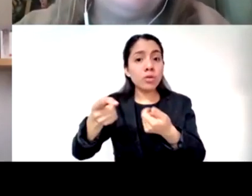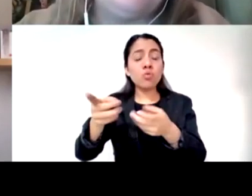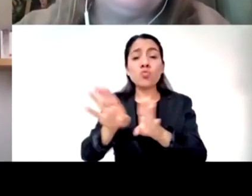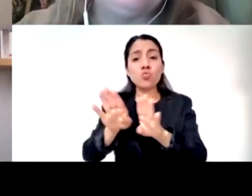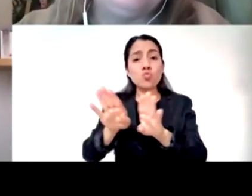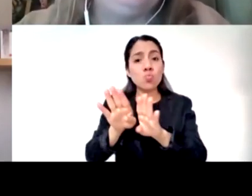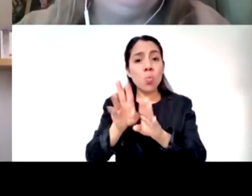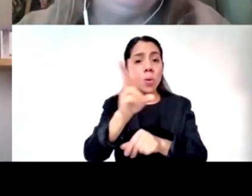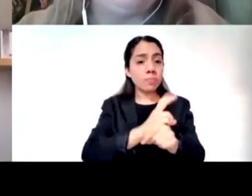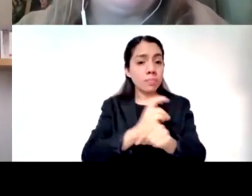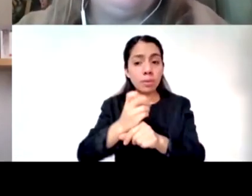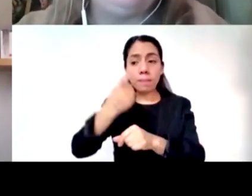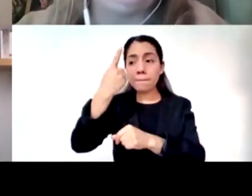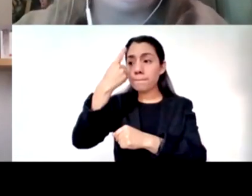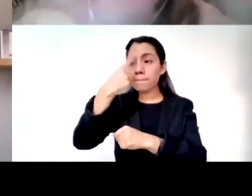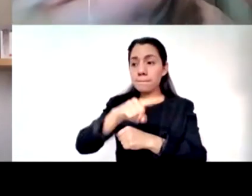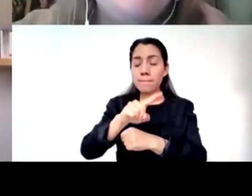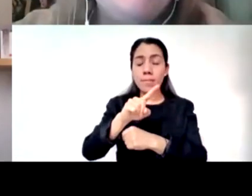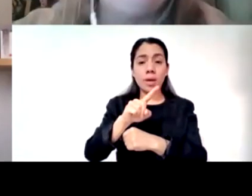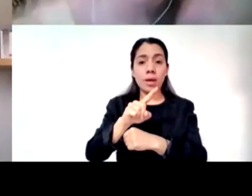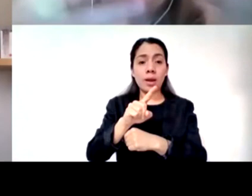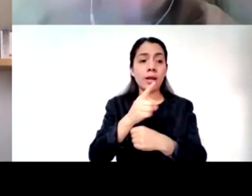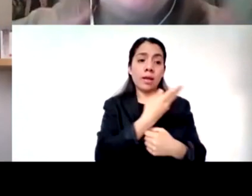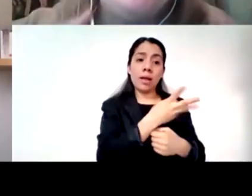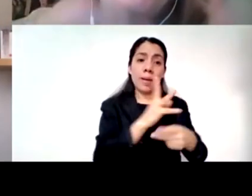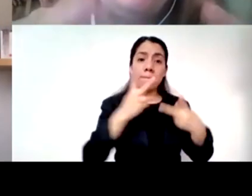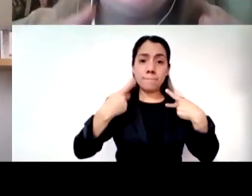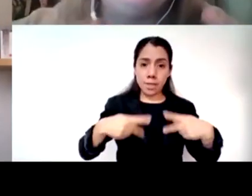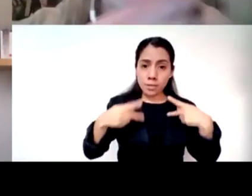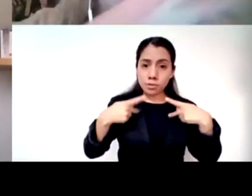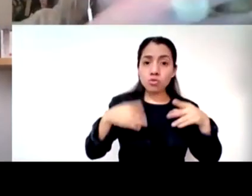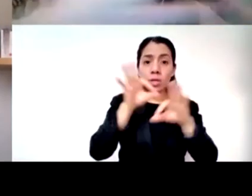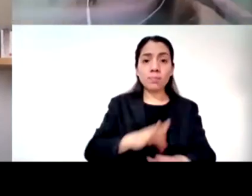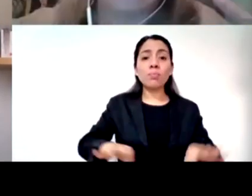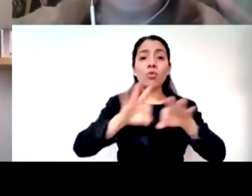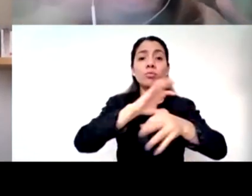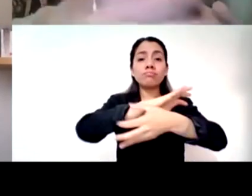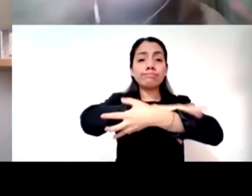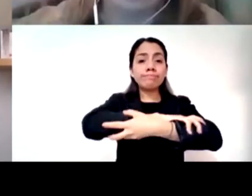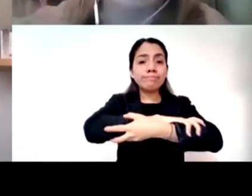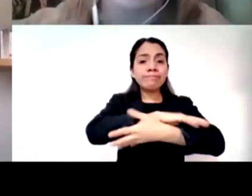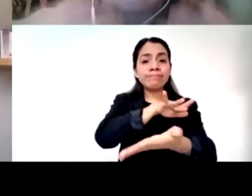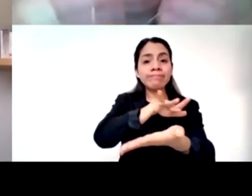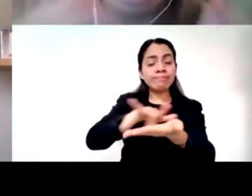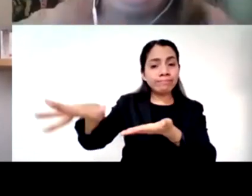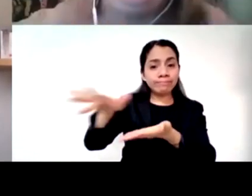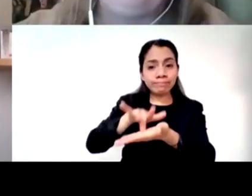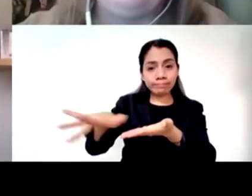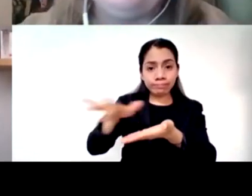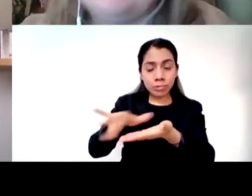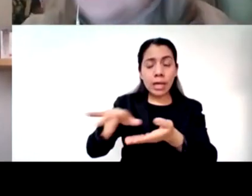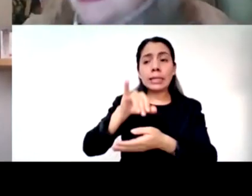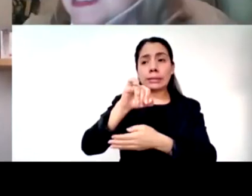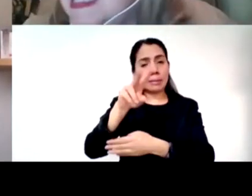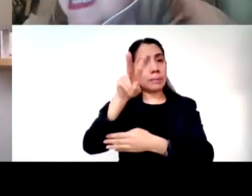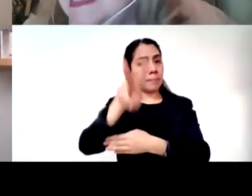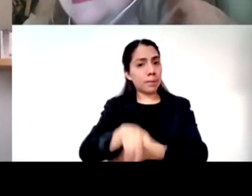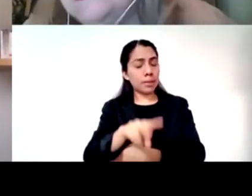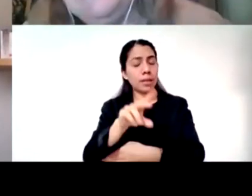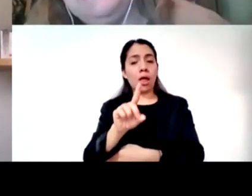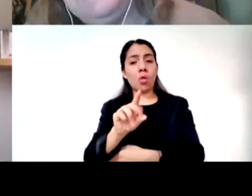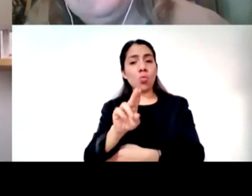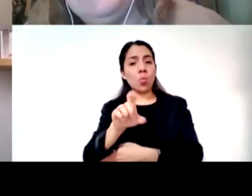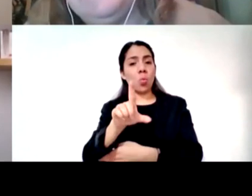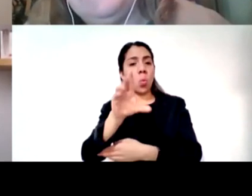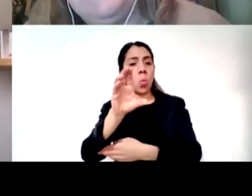también tiene que ser ¿verdad? colectiva la solidaridad no solamente vivir el duelo pero también la respuesta solidaria